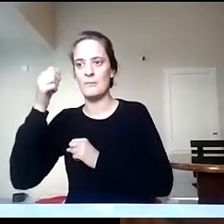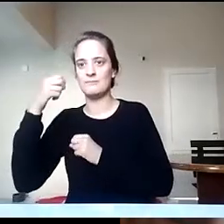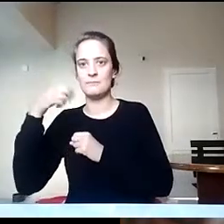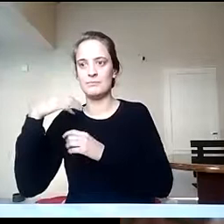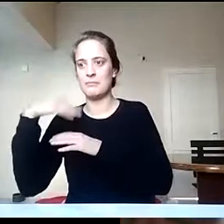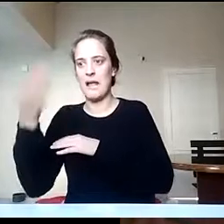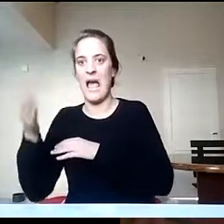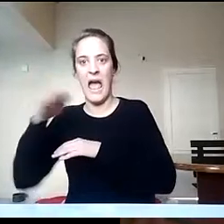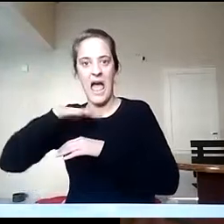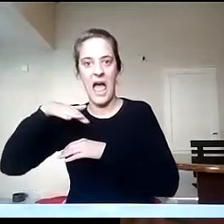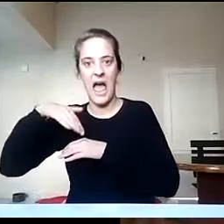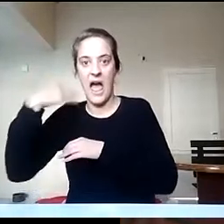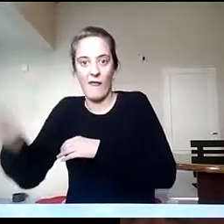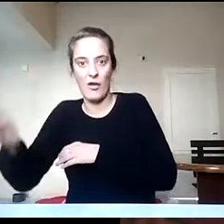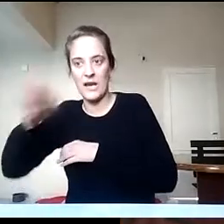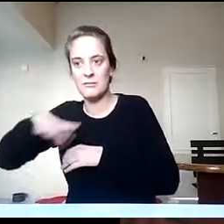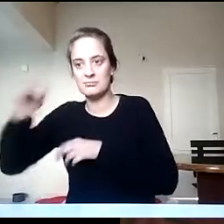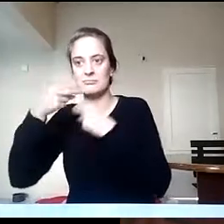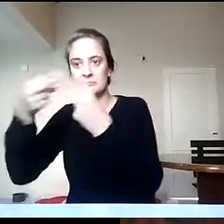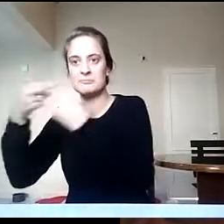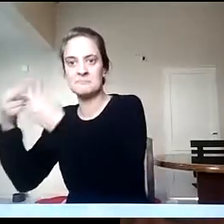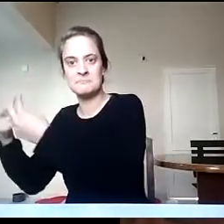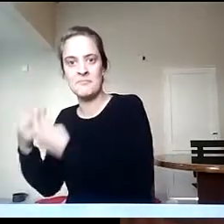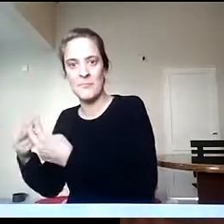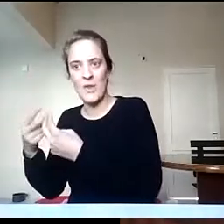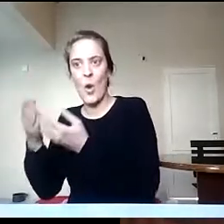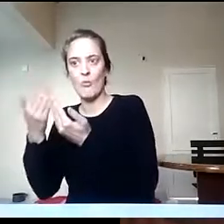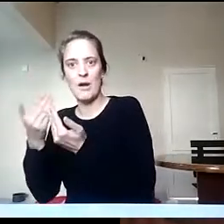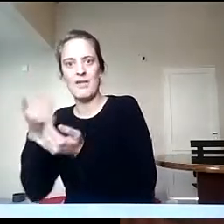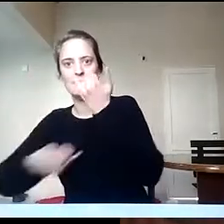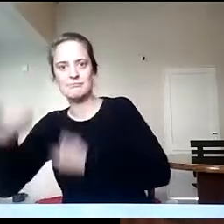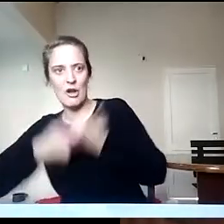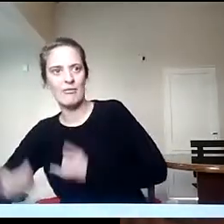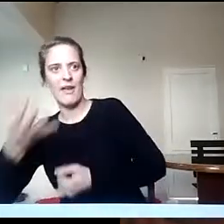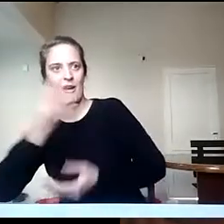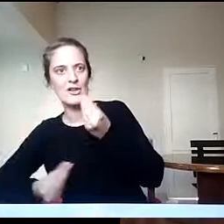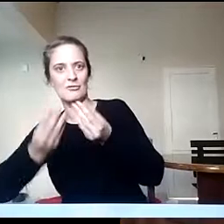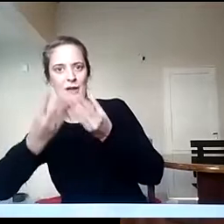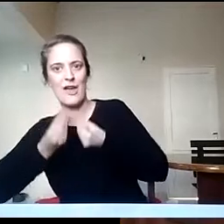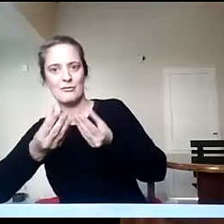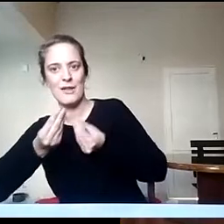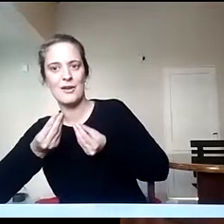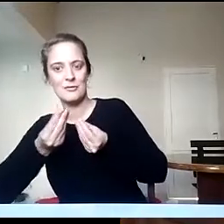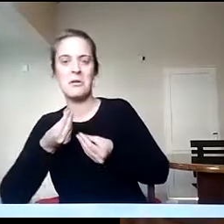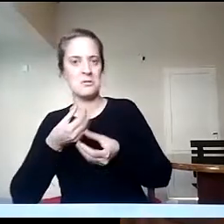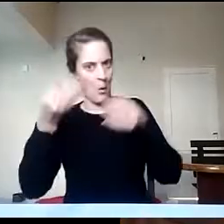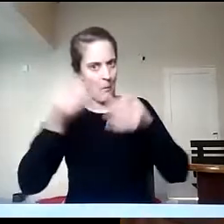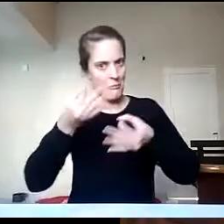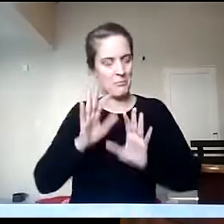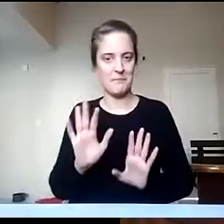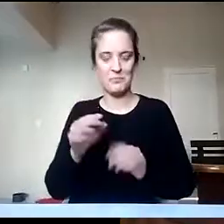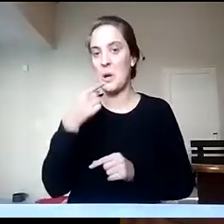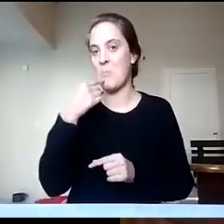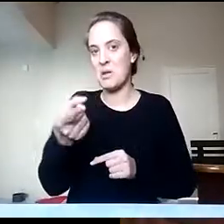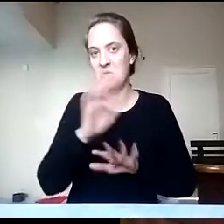Bien. No sé si hay alguna otra pregunta, Jesús. No, al menos esas son las preguntas, la última tenía que ver con el